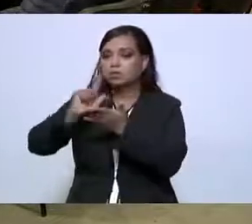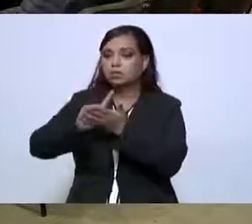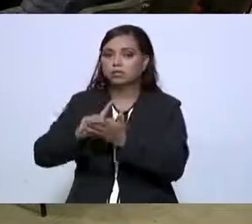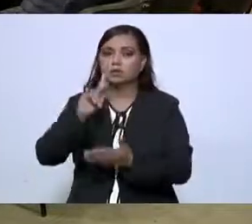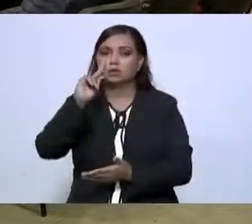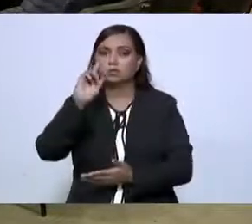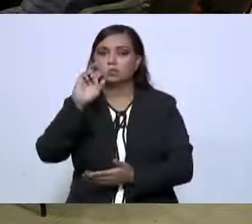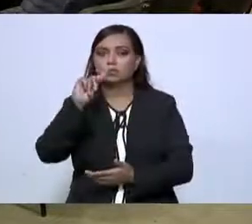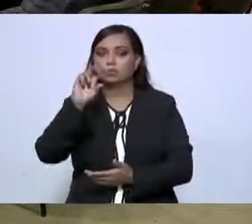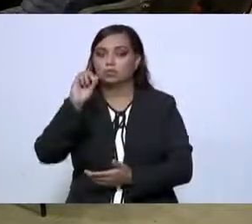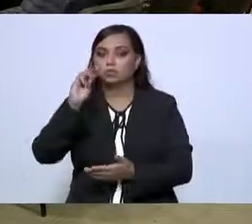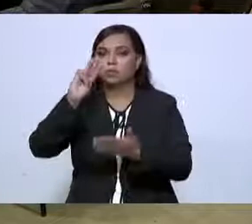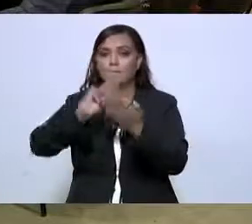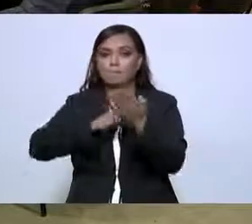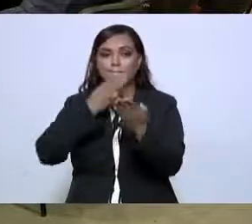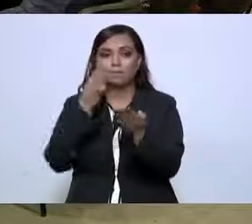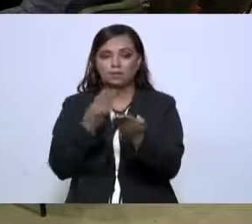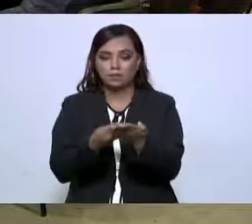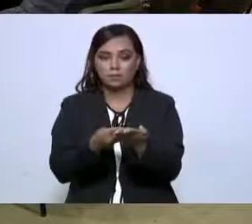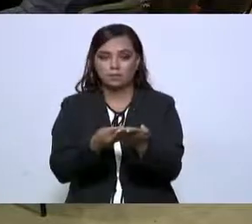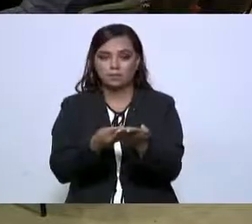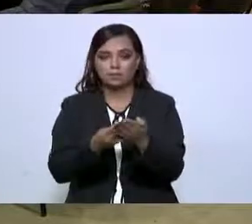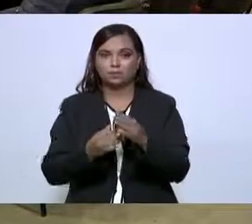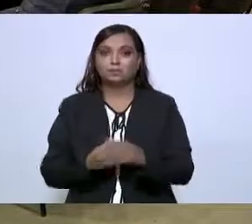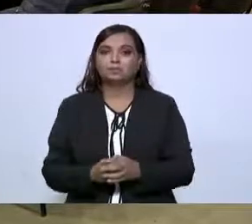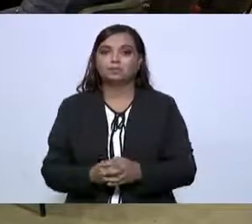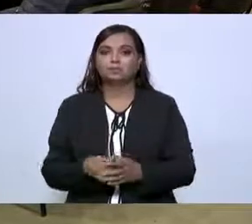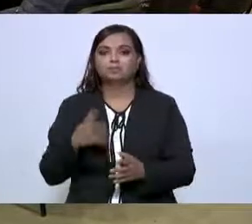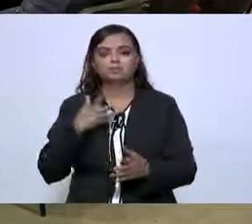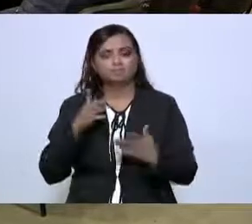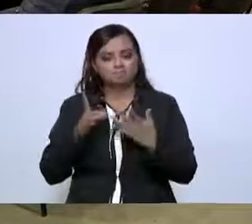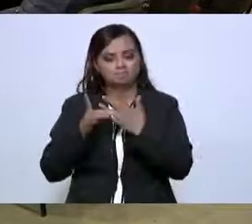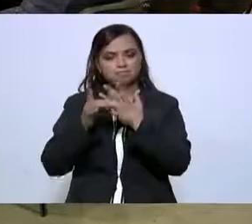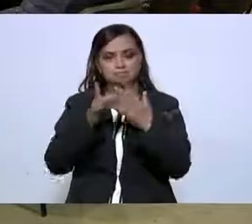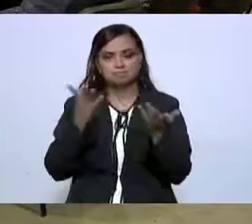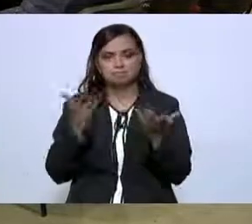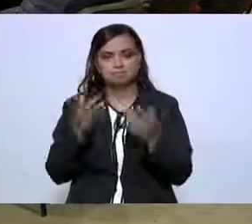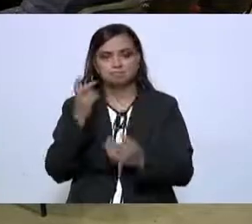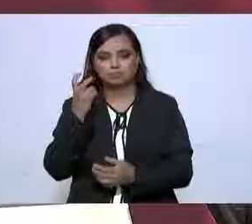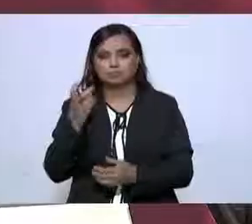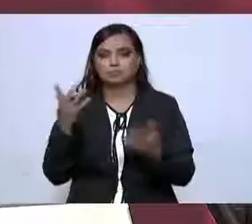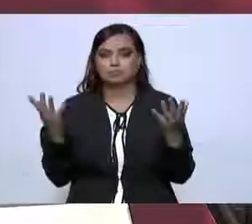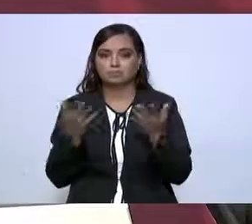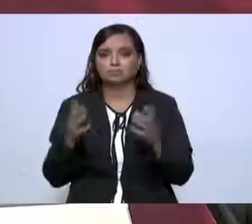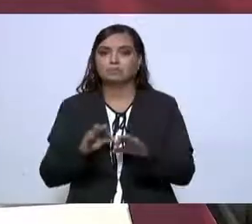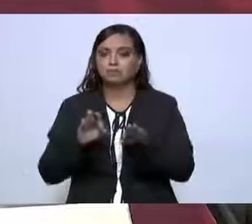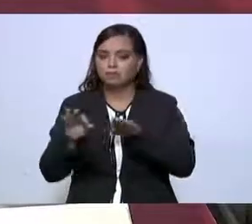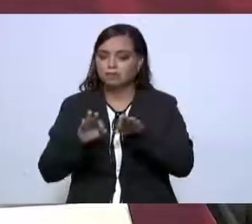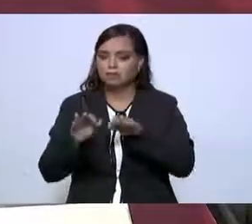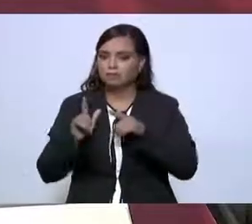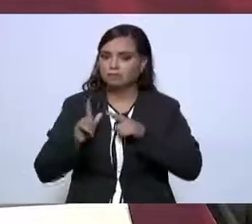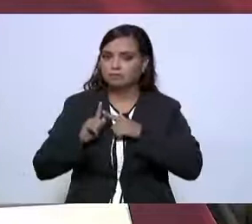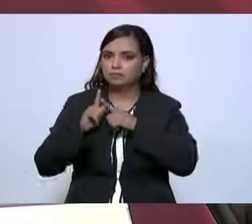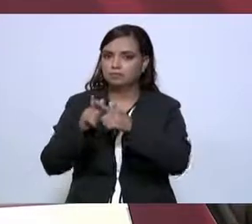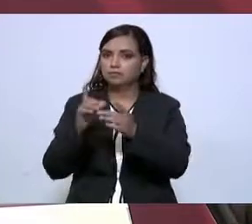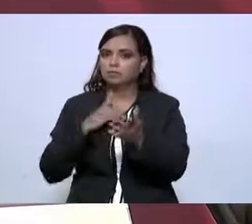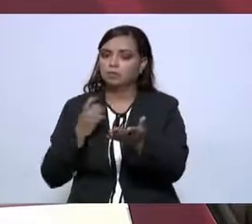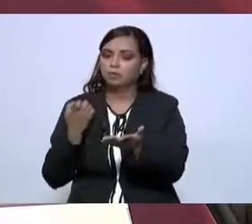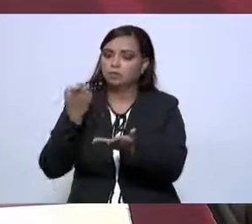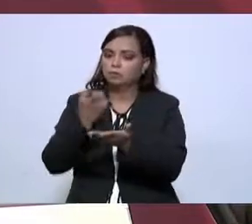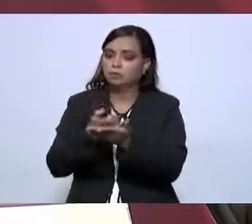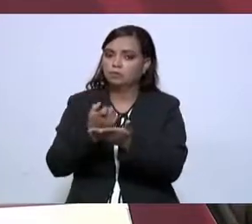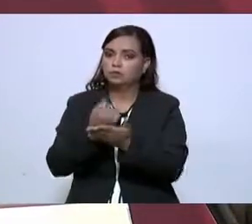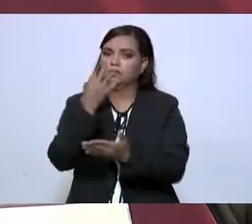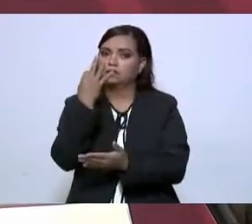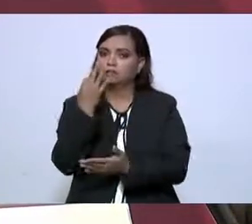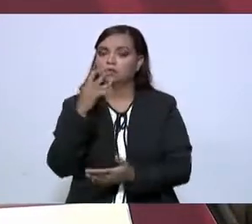puerto de Matamoros, nos comprometemos a eso, a que se invierta en